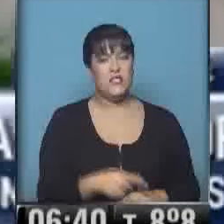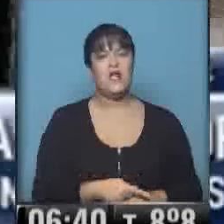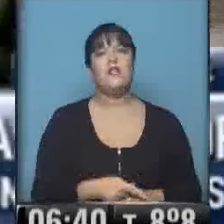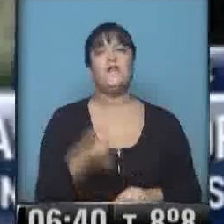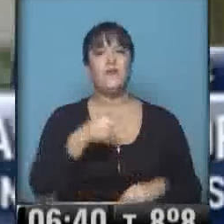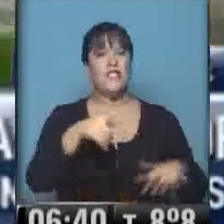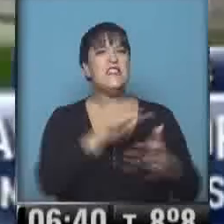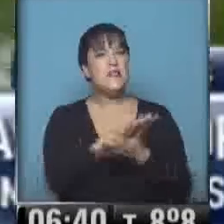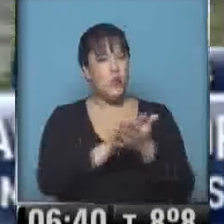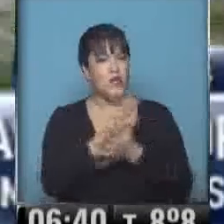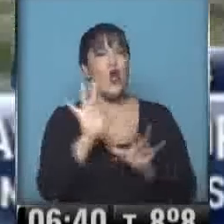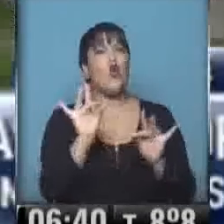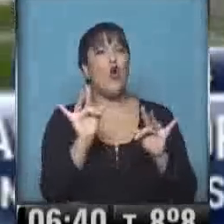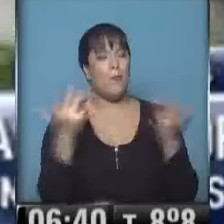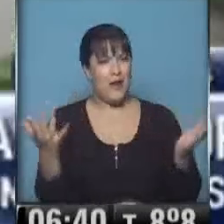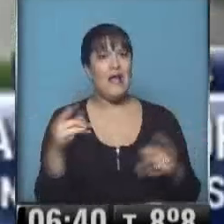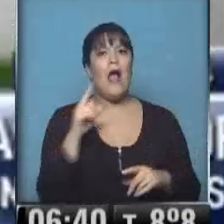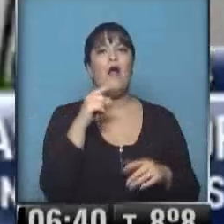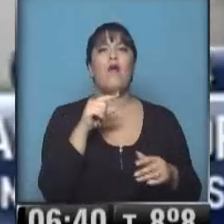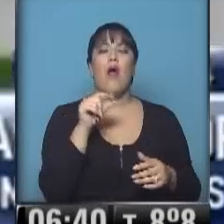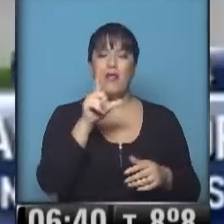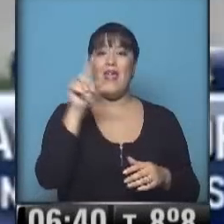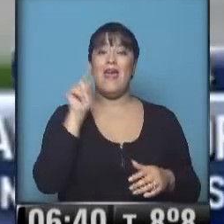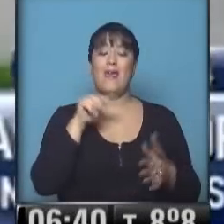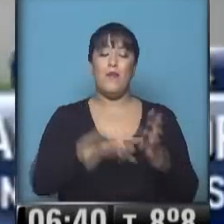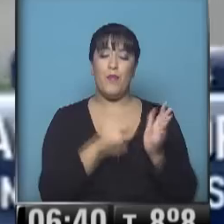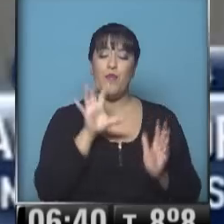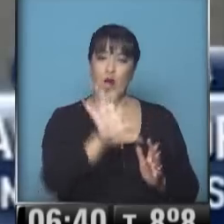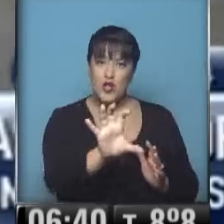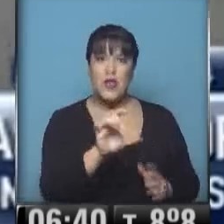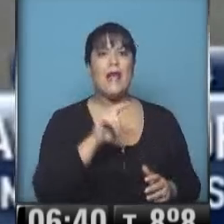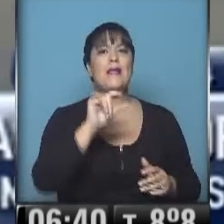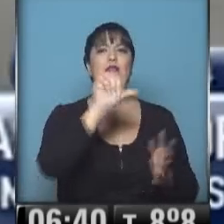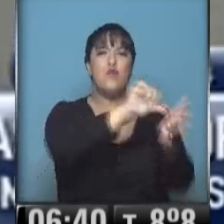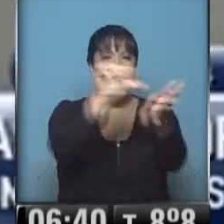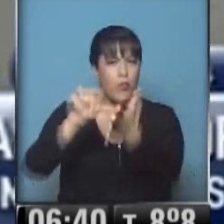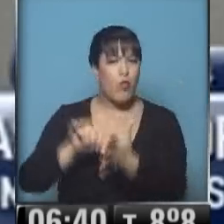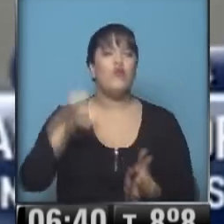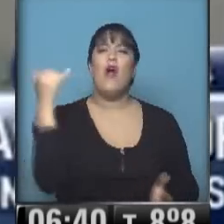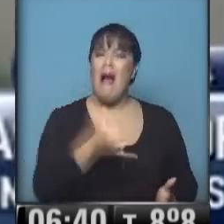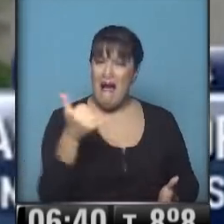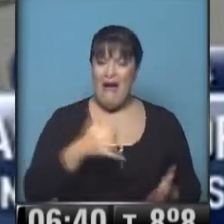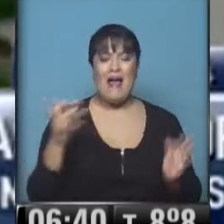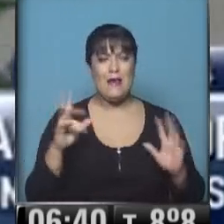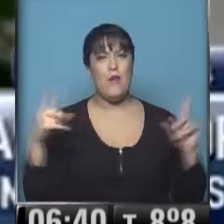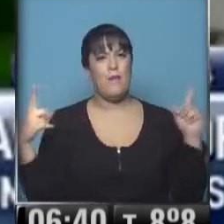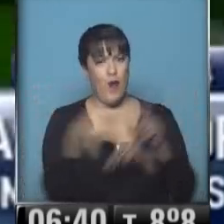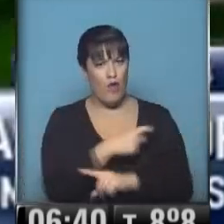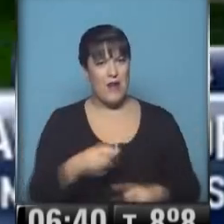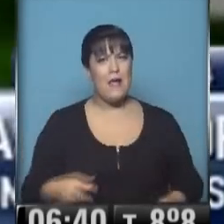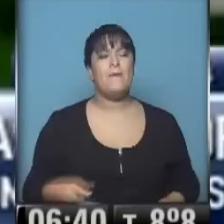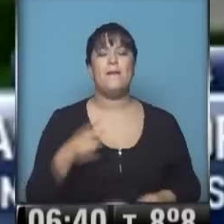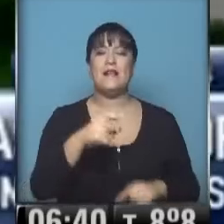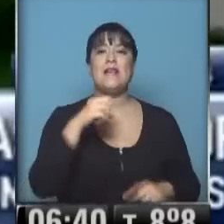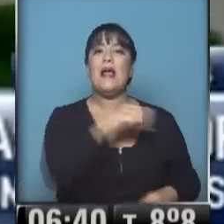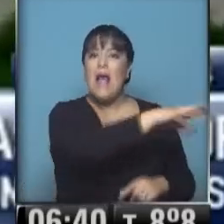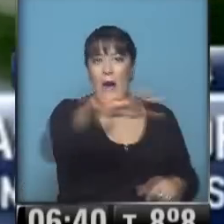está muy complicada en varios puntos de la provincia de Buenos Aires. Inclusive algunos con emergencia hídrica ya declarada. Los campos en la